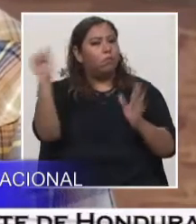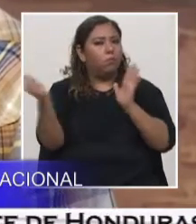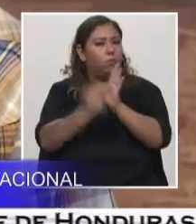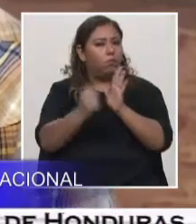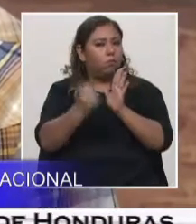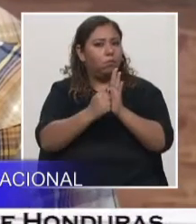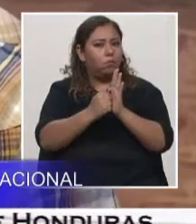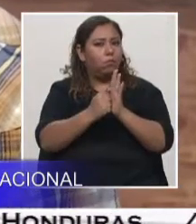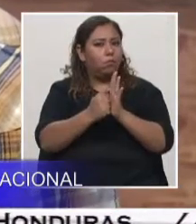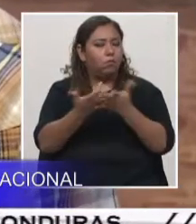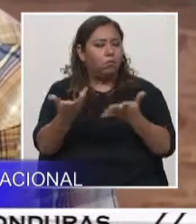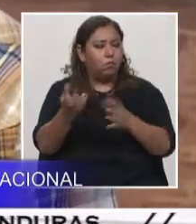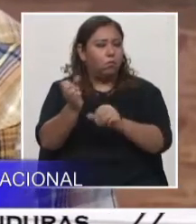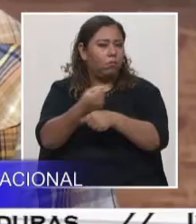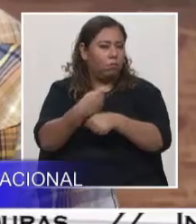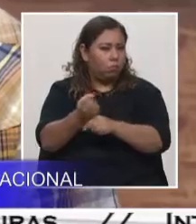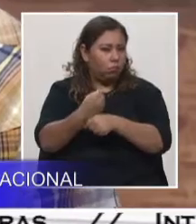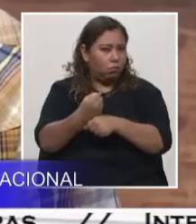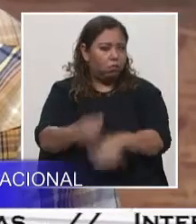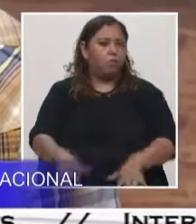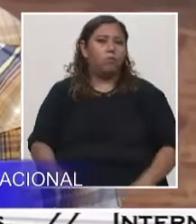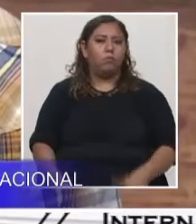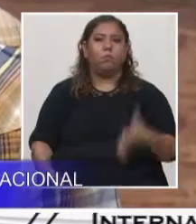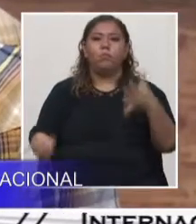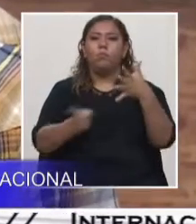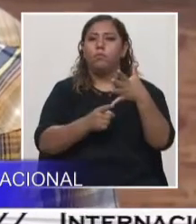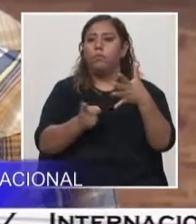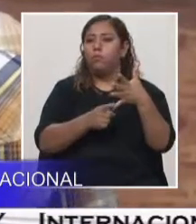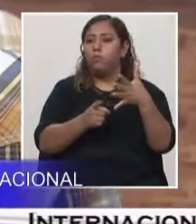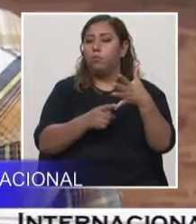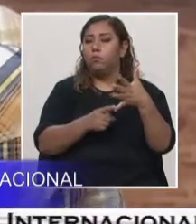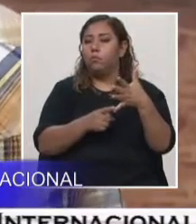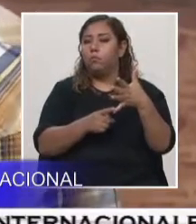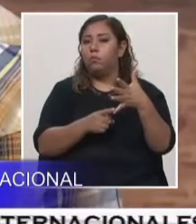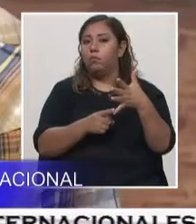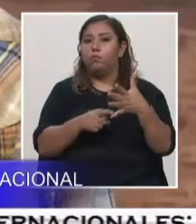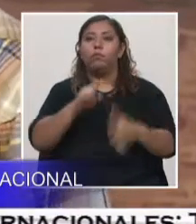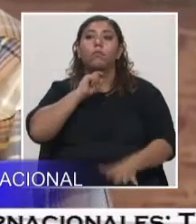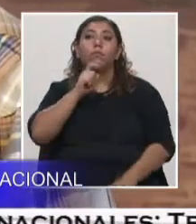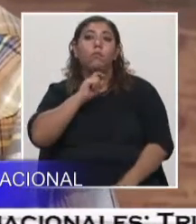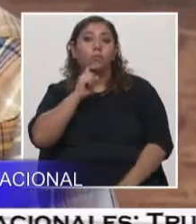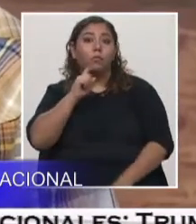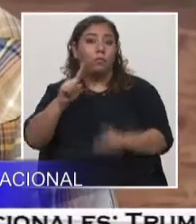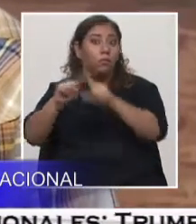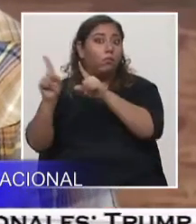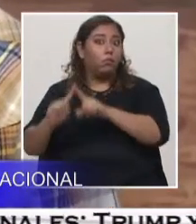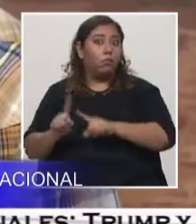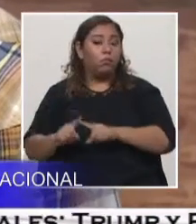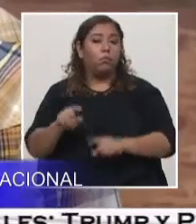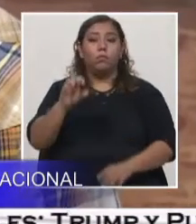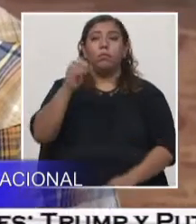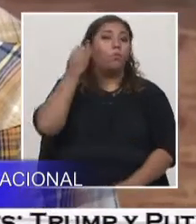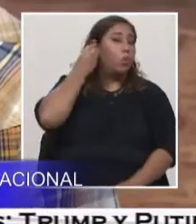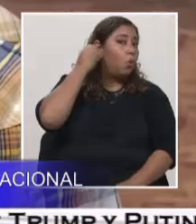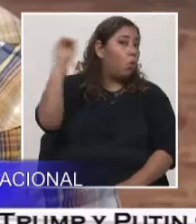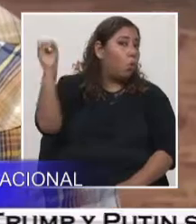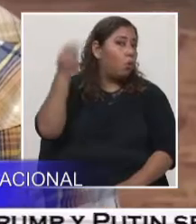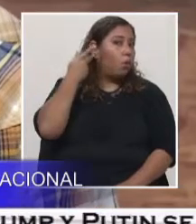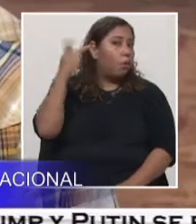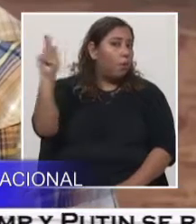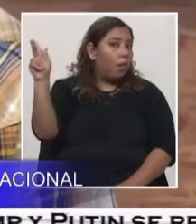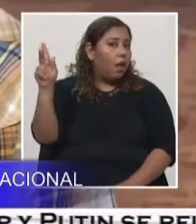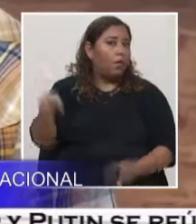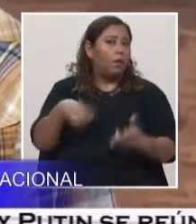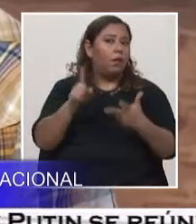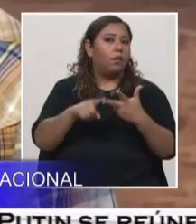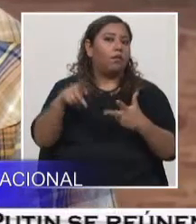Aparte también de minerales no metálicos industriales, también tenemos los minerales metálicos, que son varios. Oro, plata, plomo, zinc,